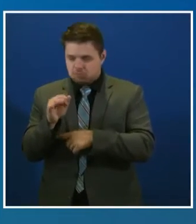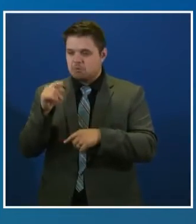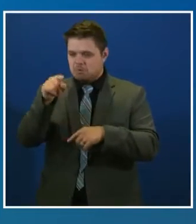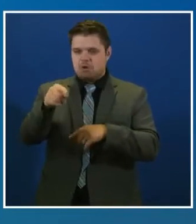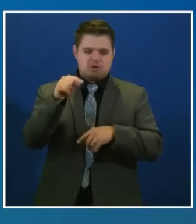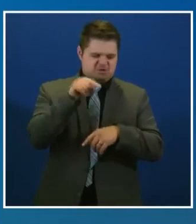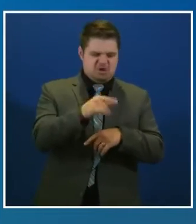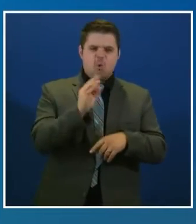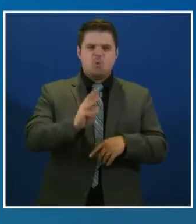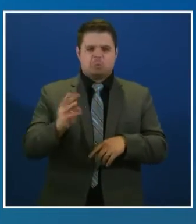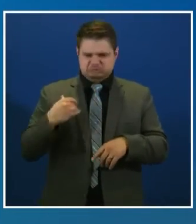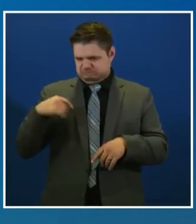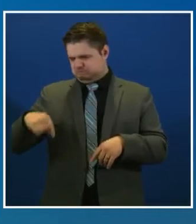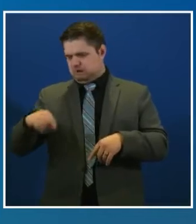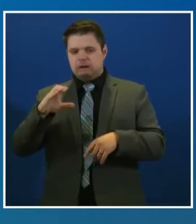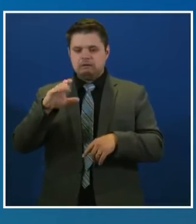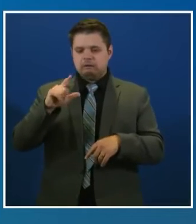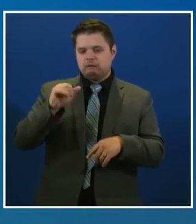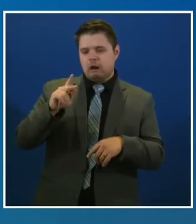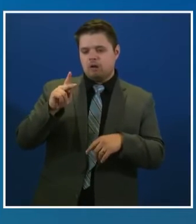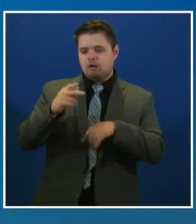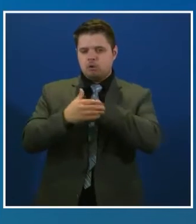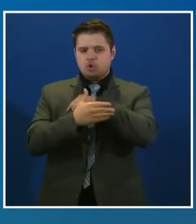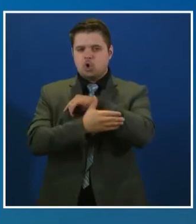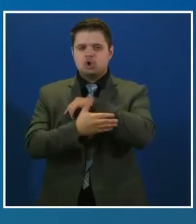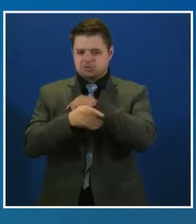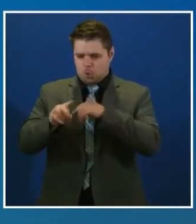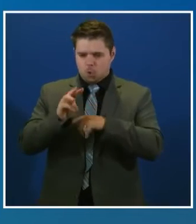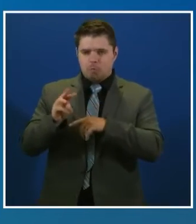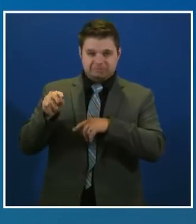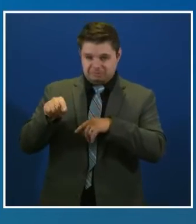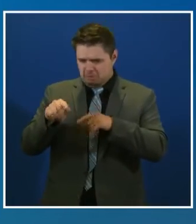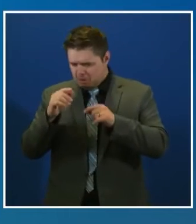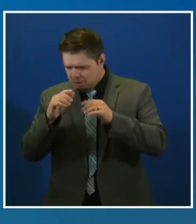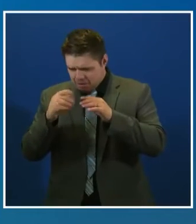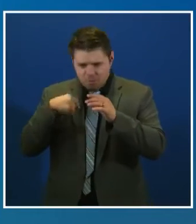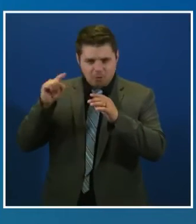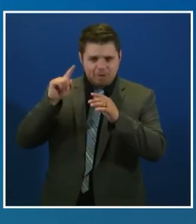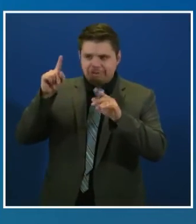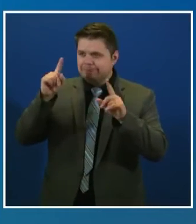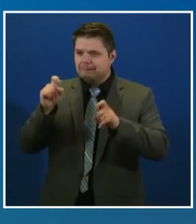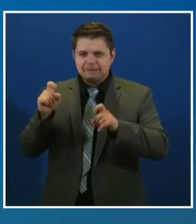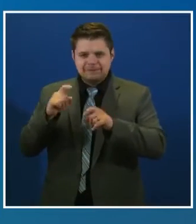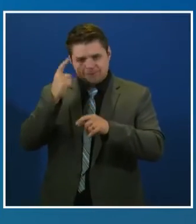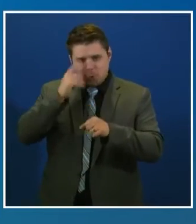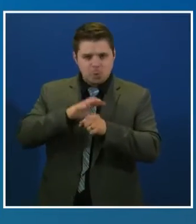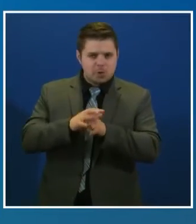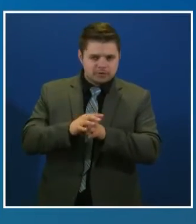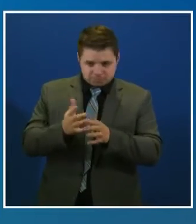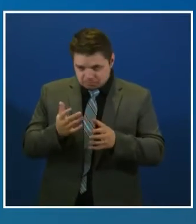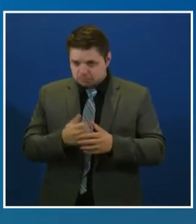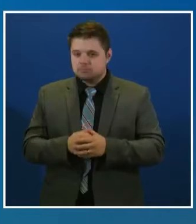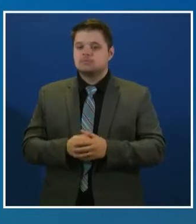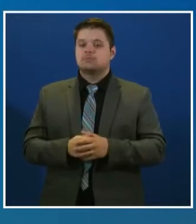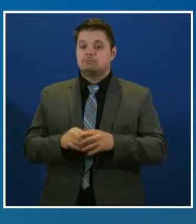.org. Tanto el sitio de vacunación como el de prueba en el Tower Mall son accesibles conforme a los requisitos de la